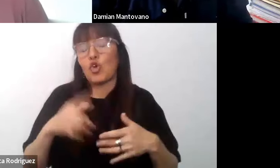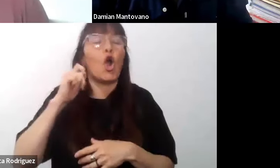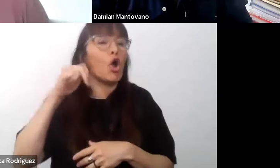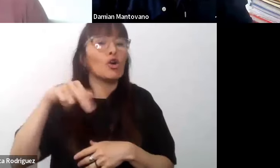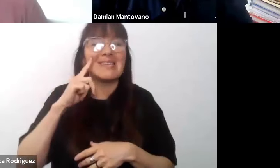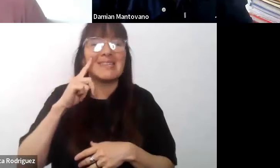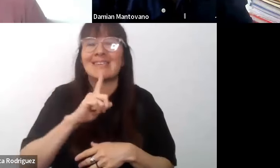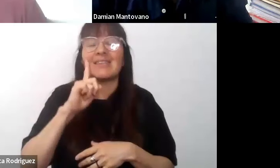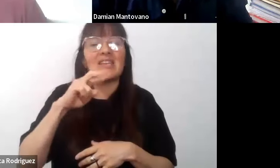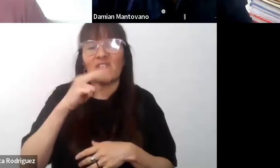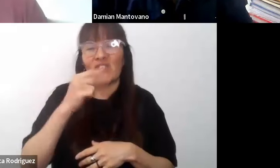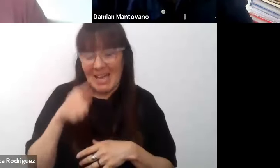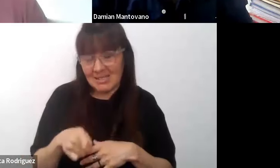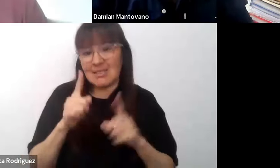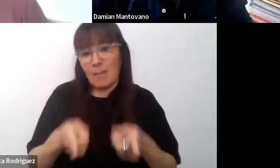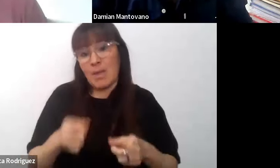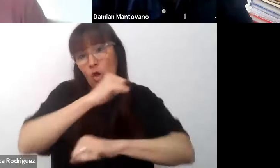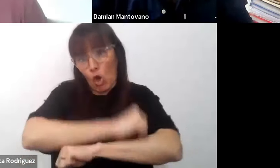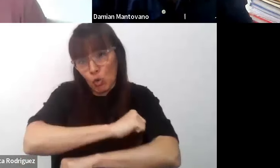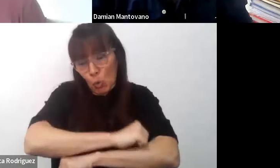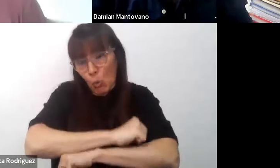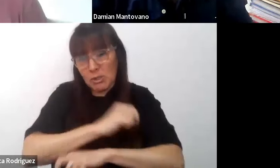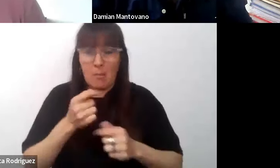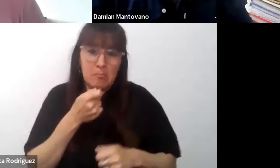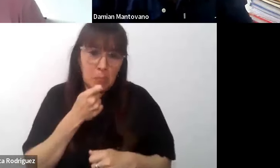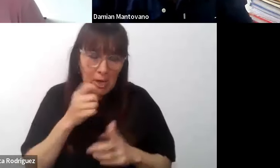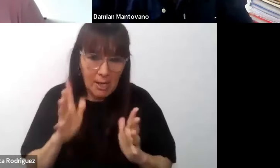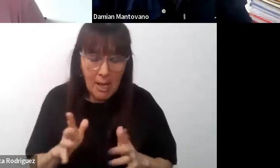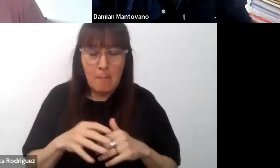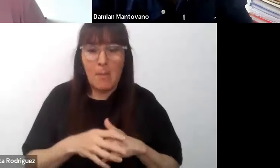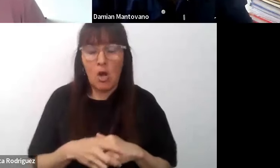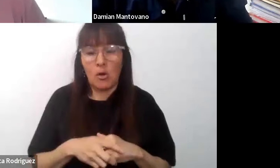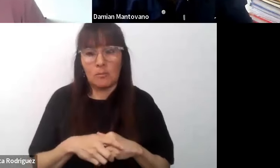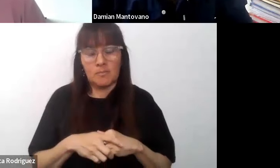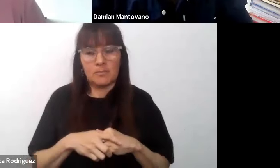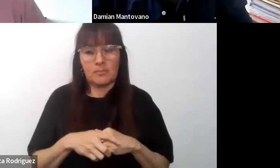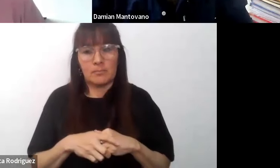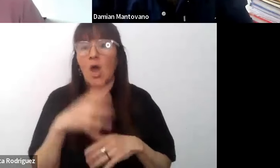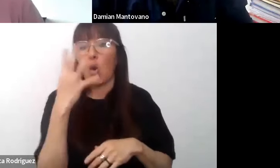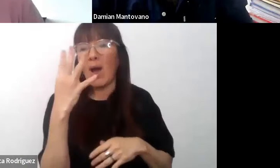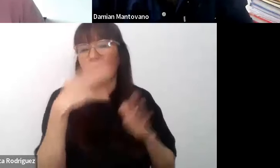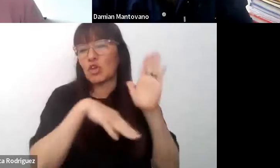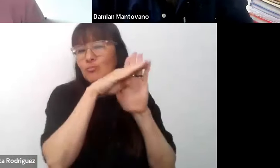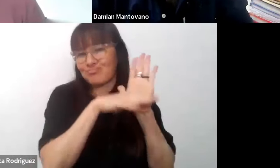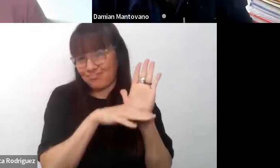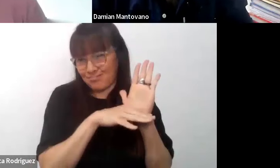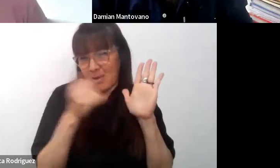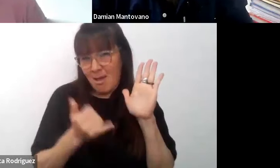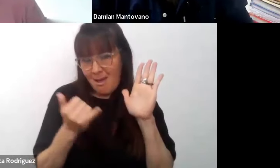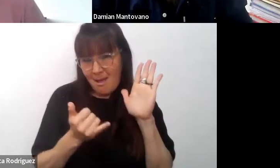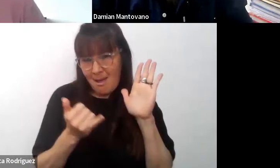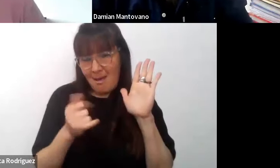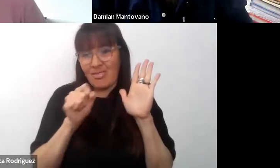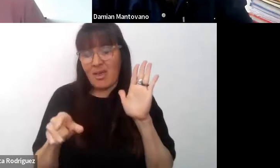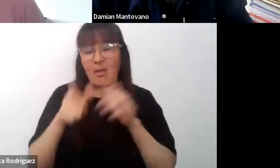los trastornos del comportamiento, son las cuatro categorías de los estudiantes